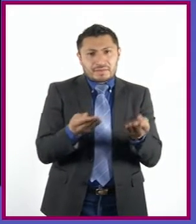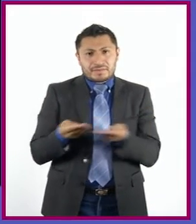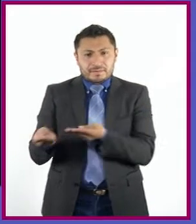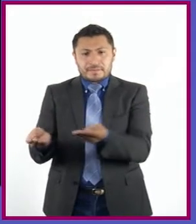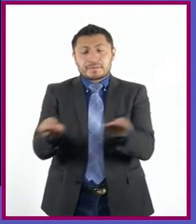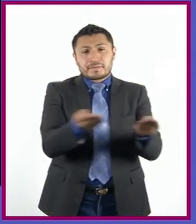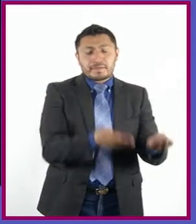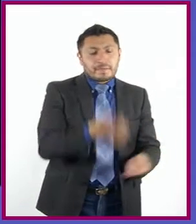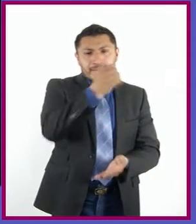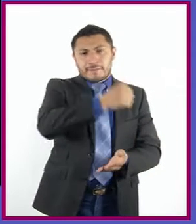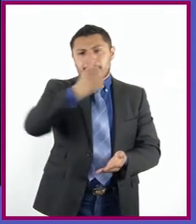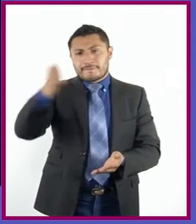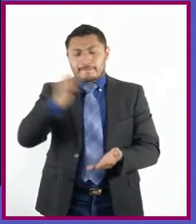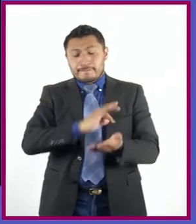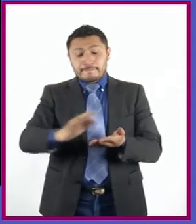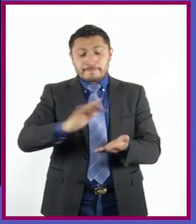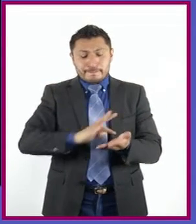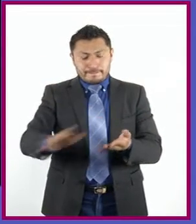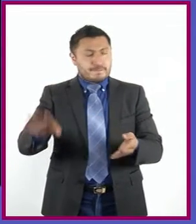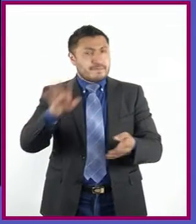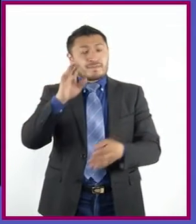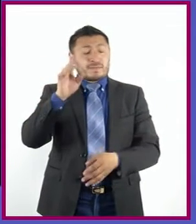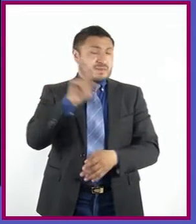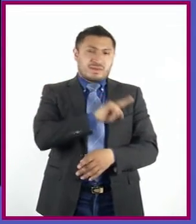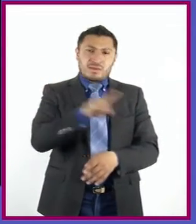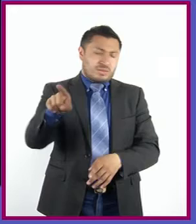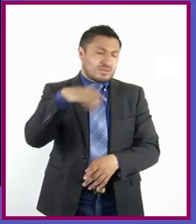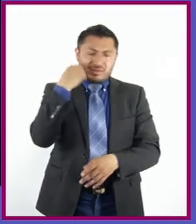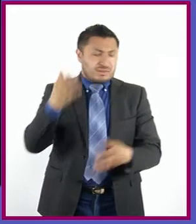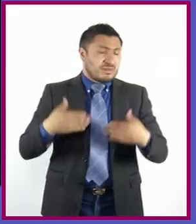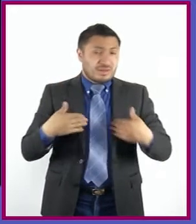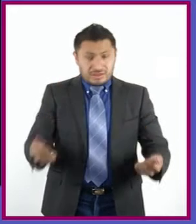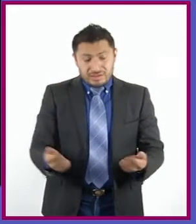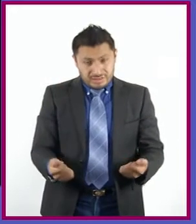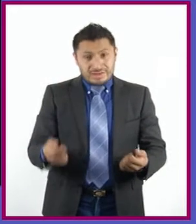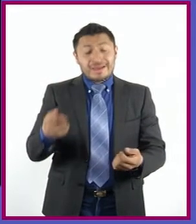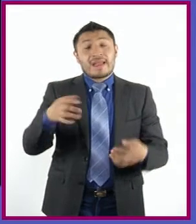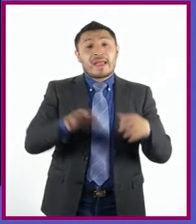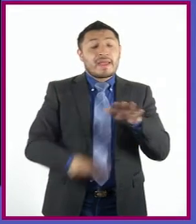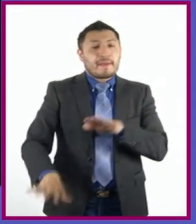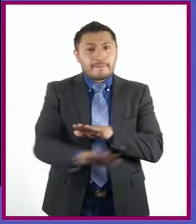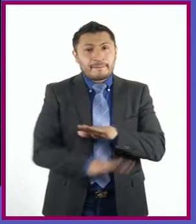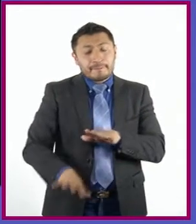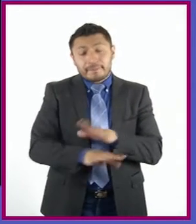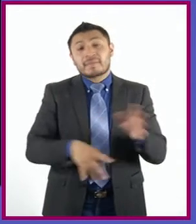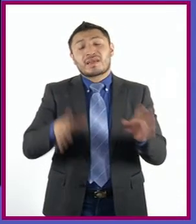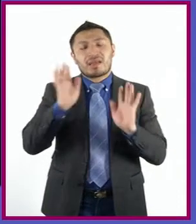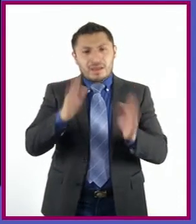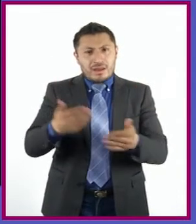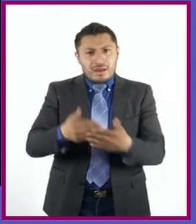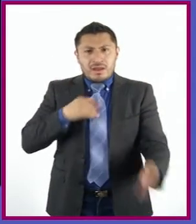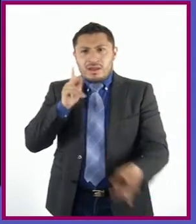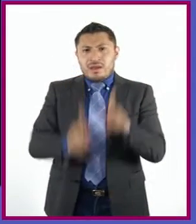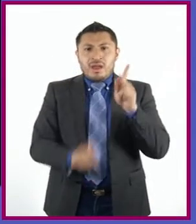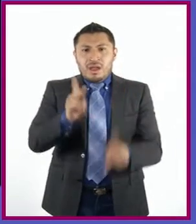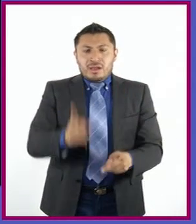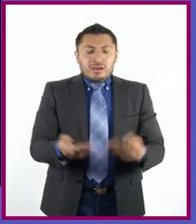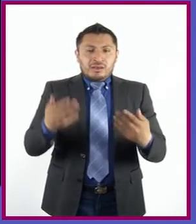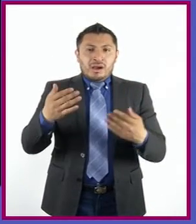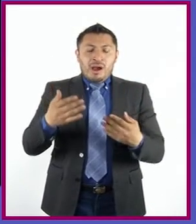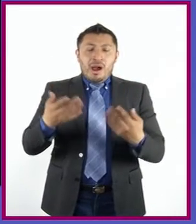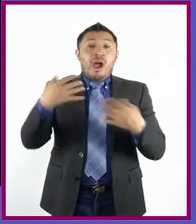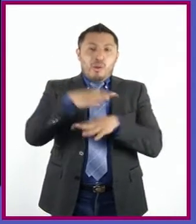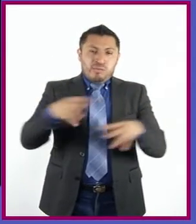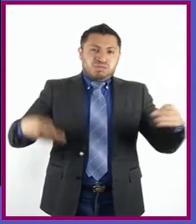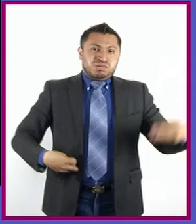uno lo va leyendo como lo va entendiendo, con base en lo que ya hablamos antes alrededor de